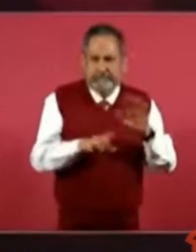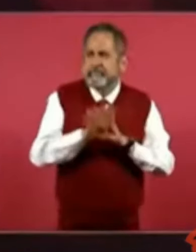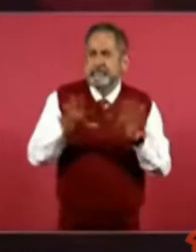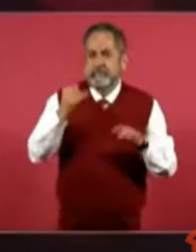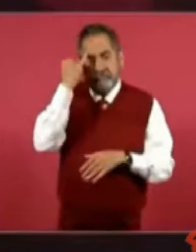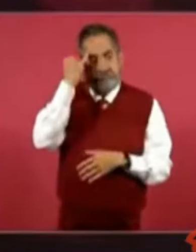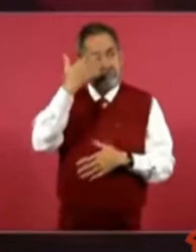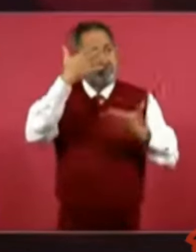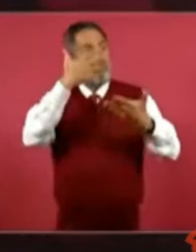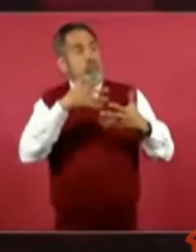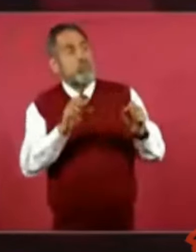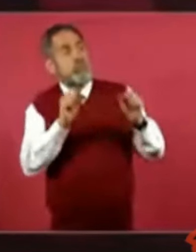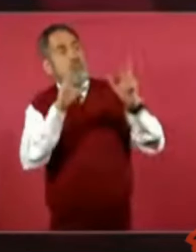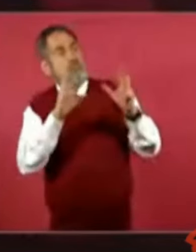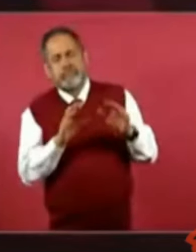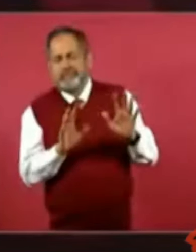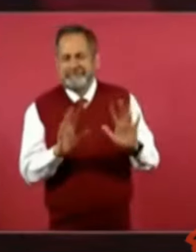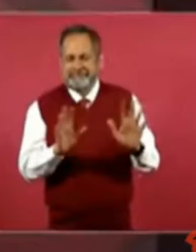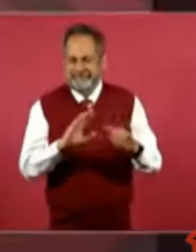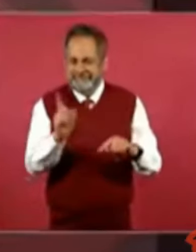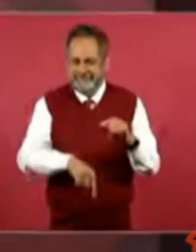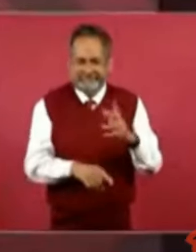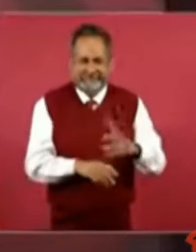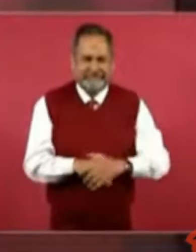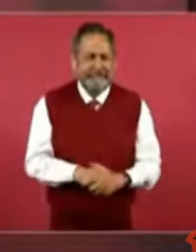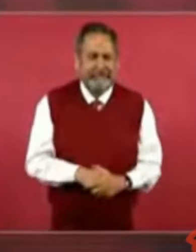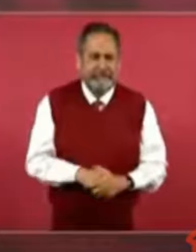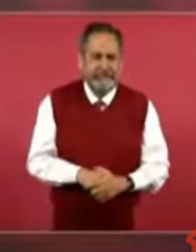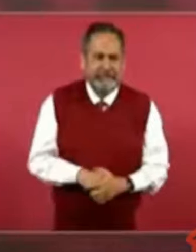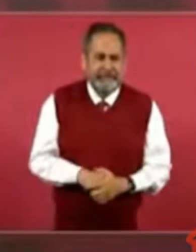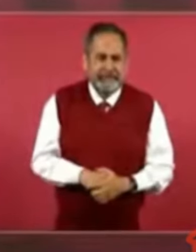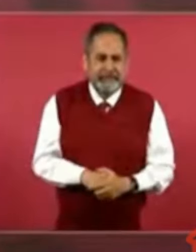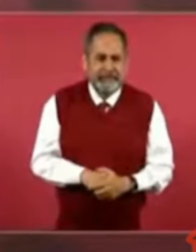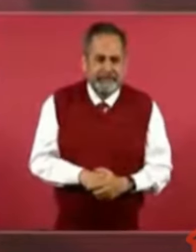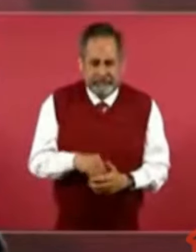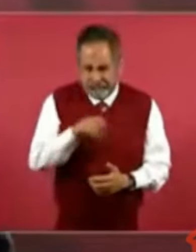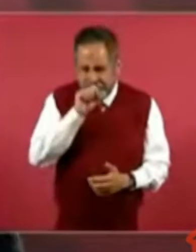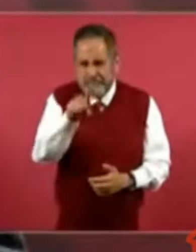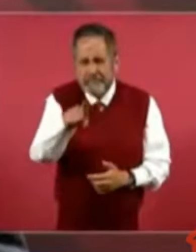A ver, ¿no es un asunto también político?